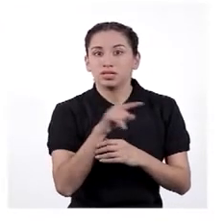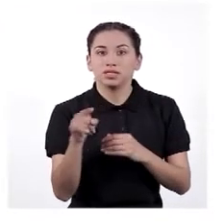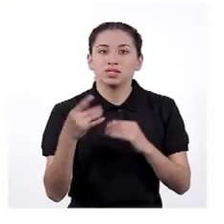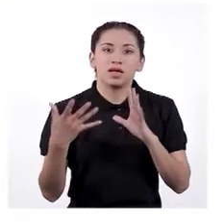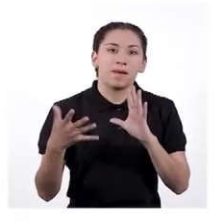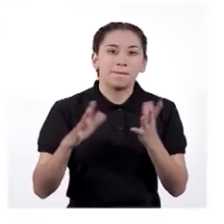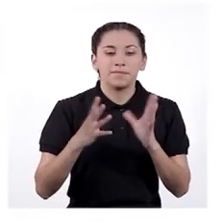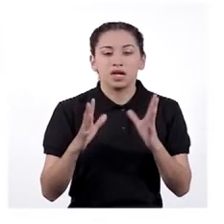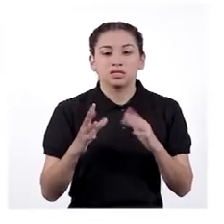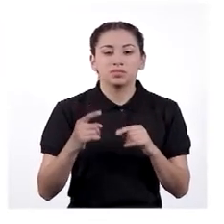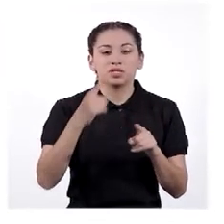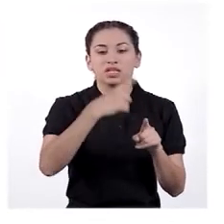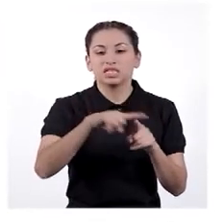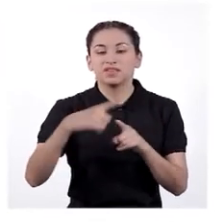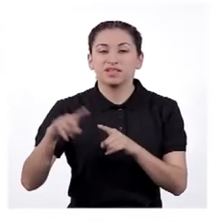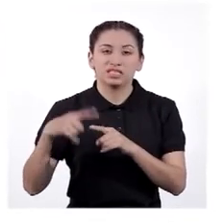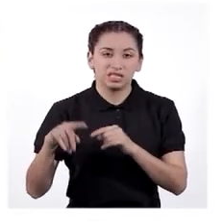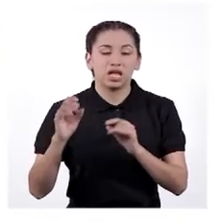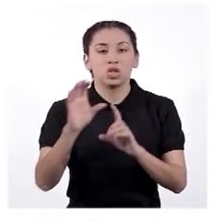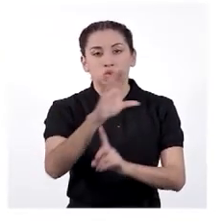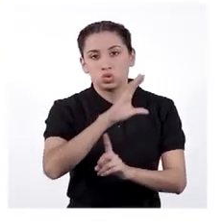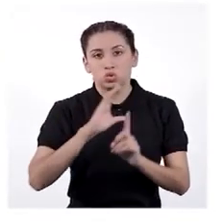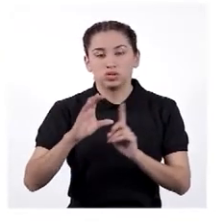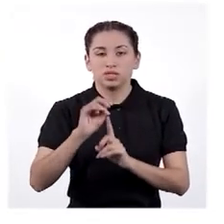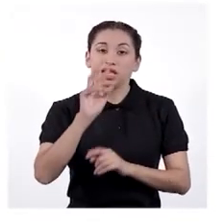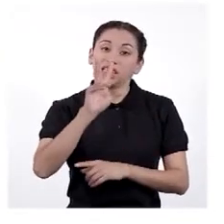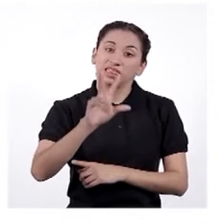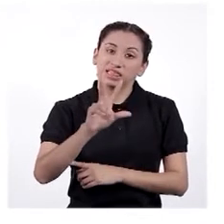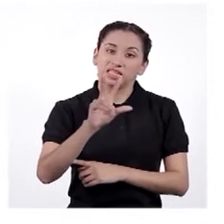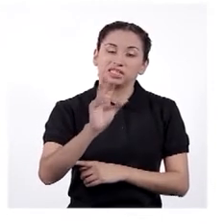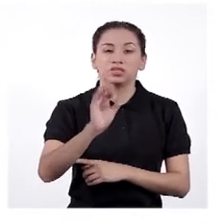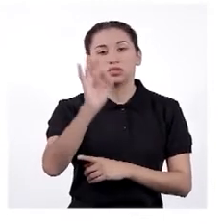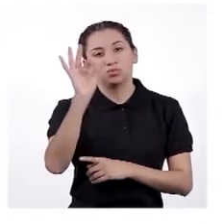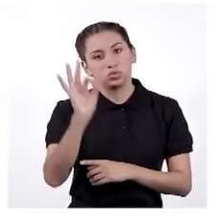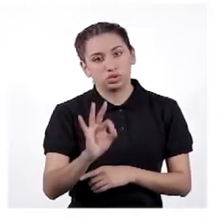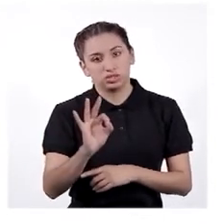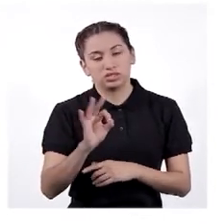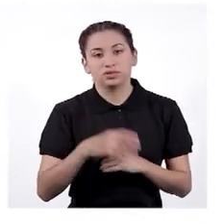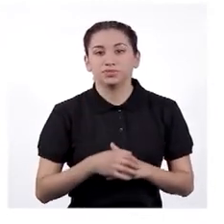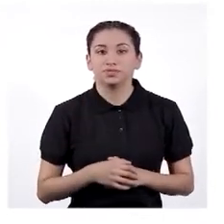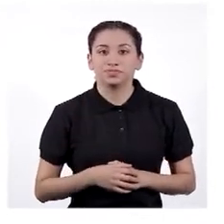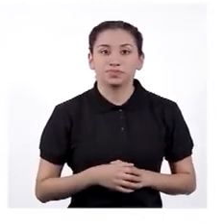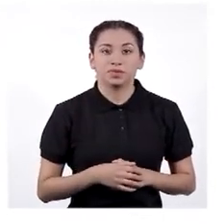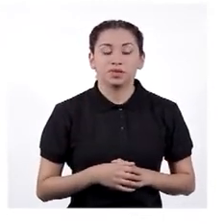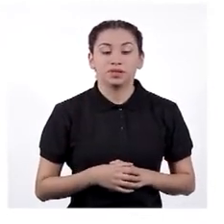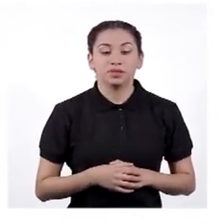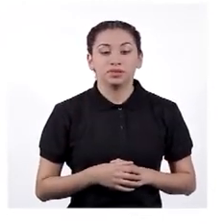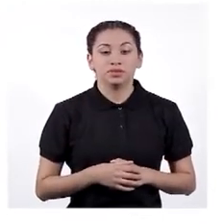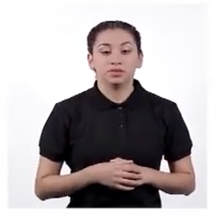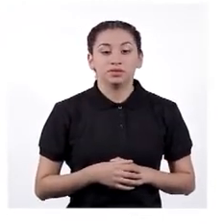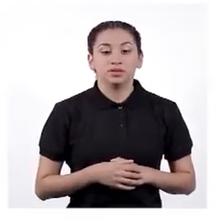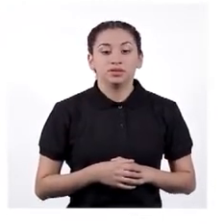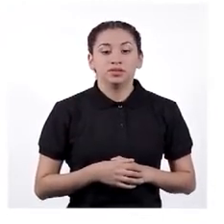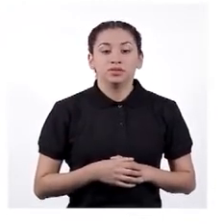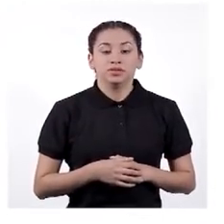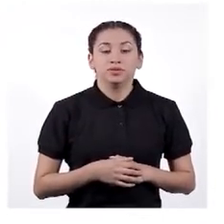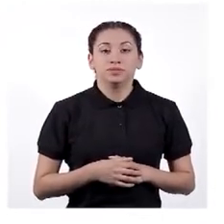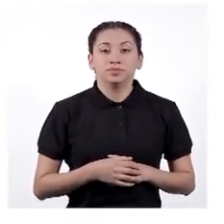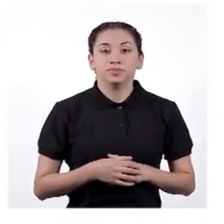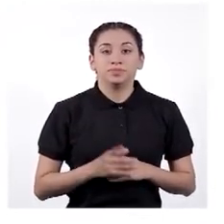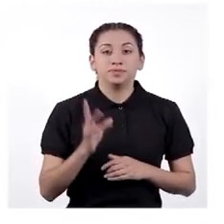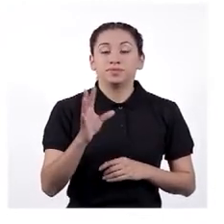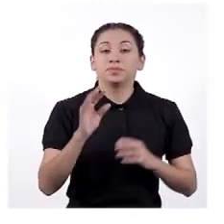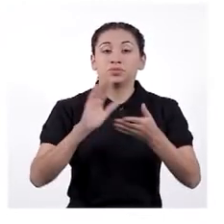consideradas una expresión de diversidad cultural por 3 de cada 10 peruanos. La